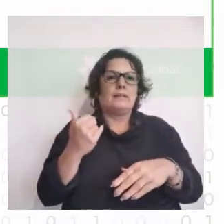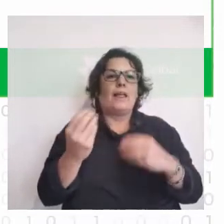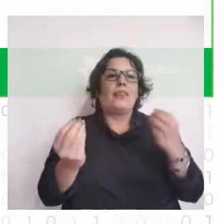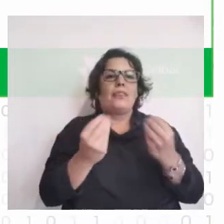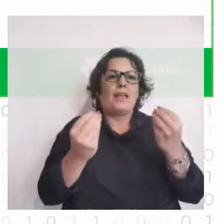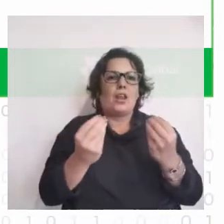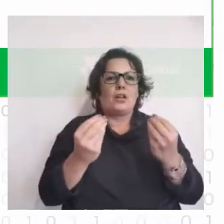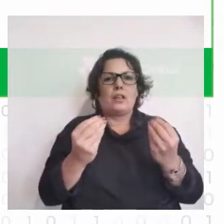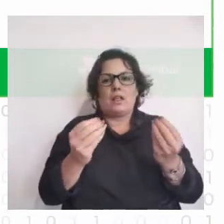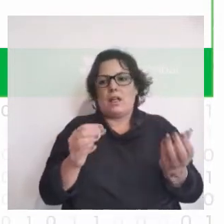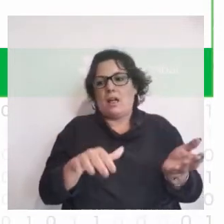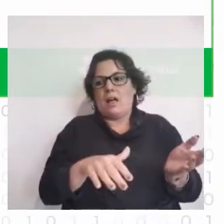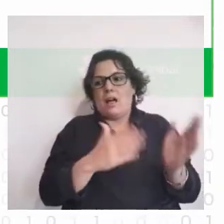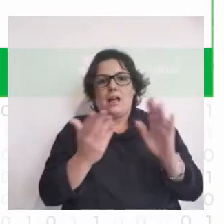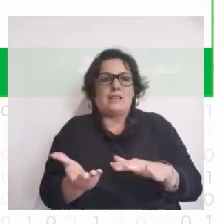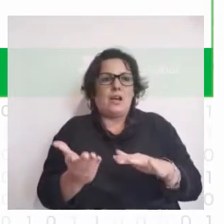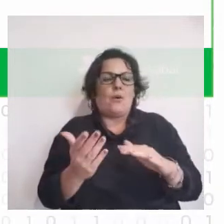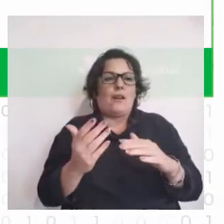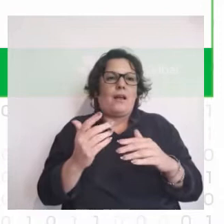hoy el básquetes.